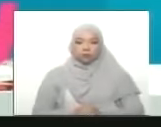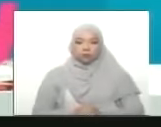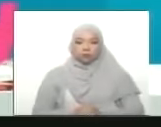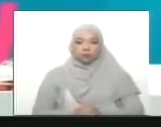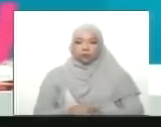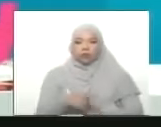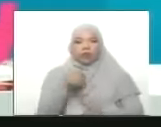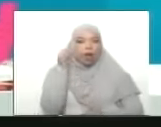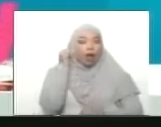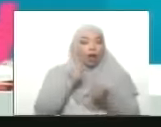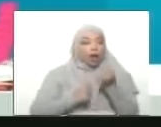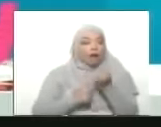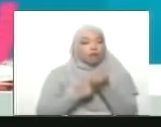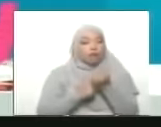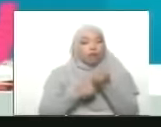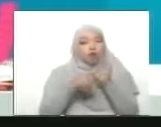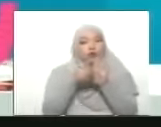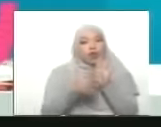feminista